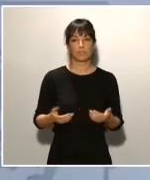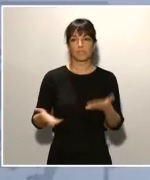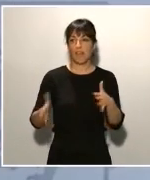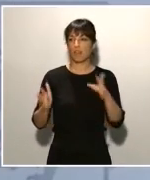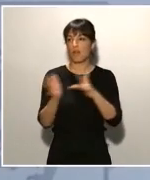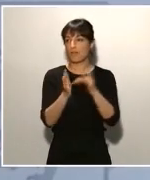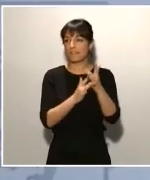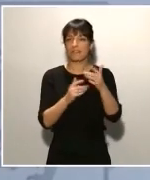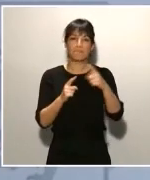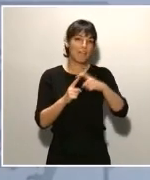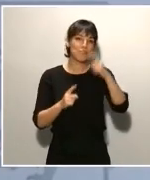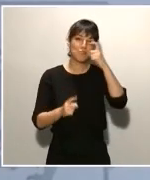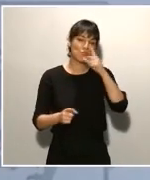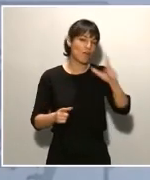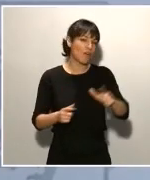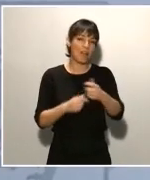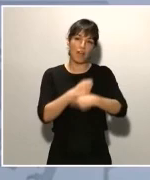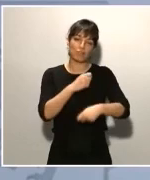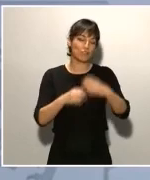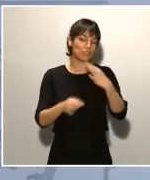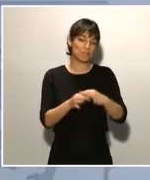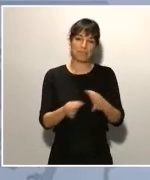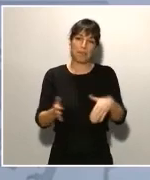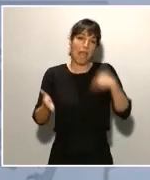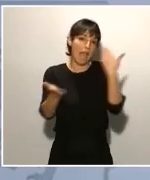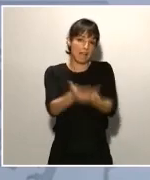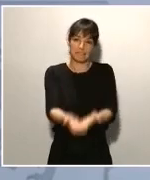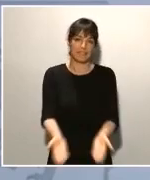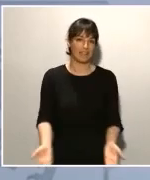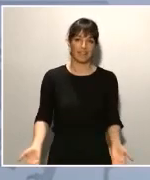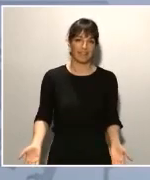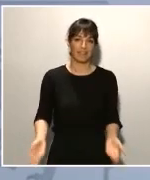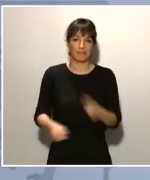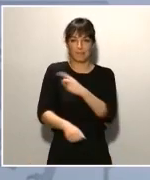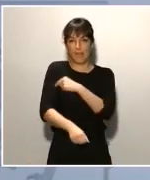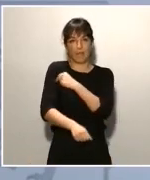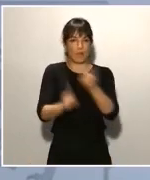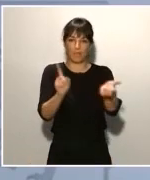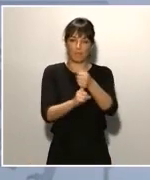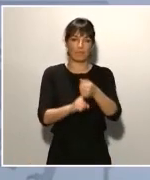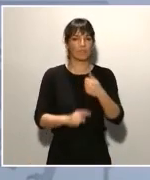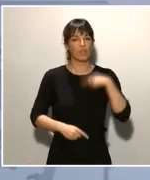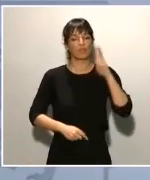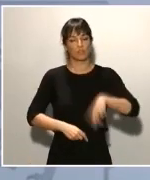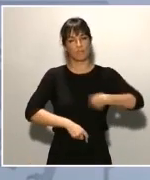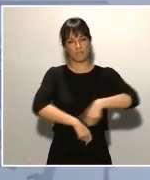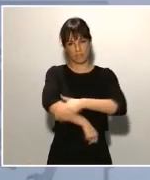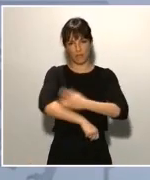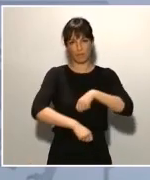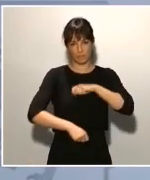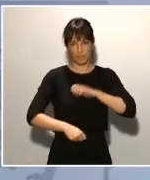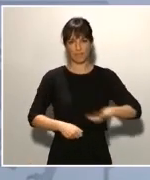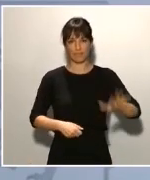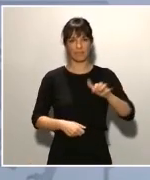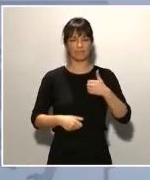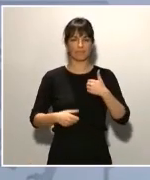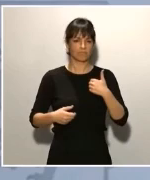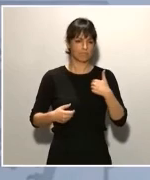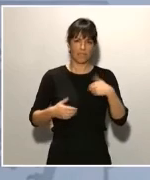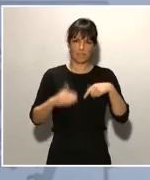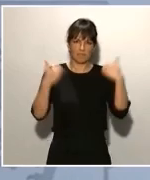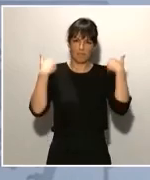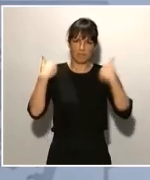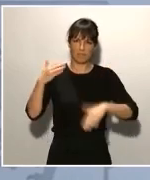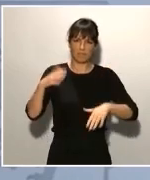junio, julio, agosto, septiembre, hasta que encontremos la vacuna. Yo soy el presidente del gobierno de España y asumo toda la responsabilidad.